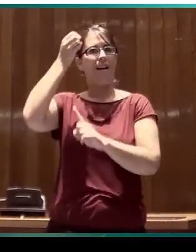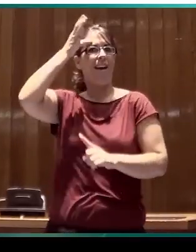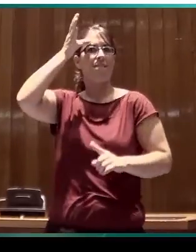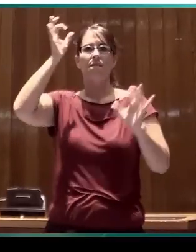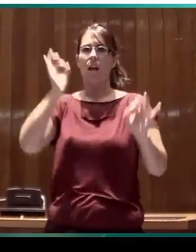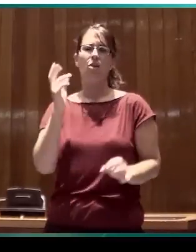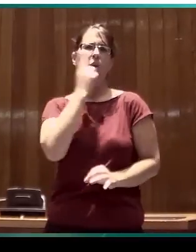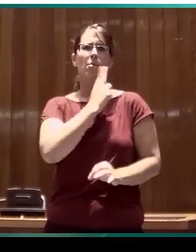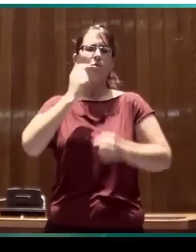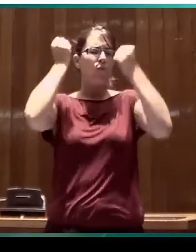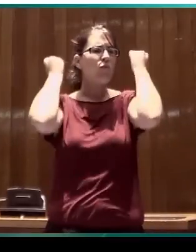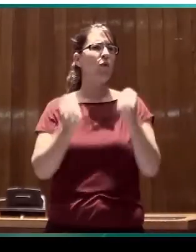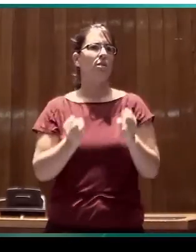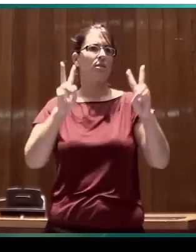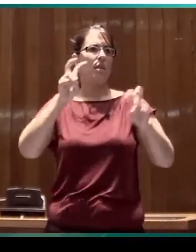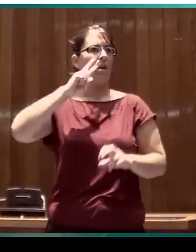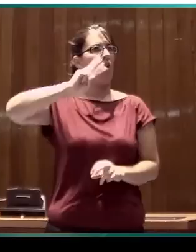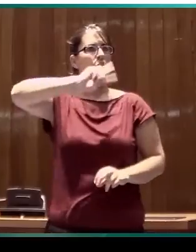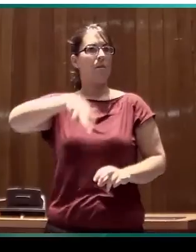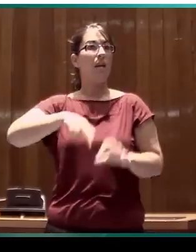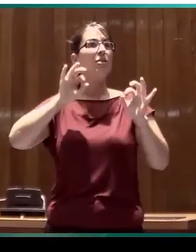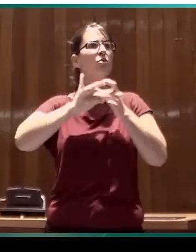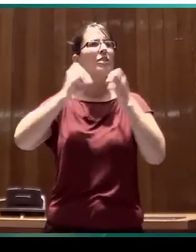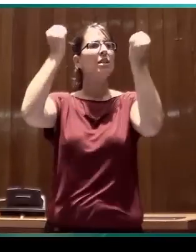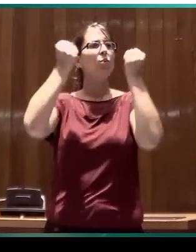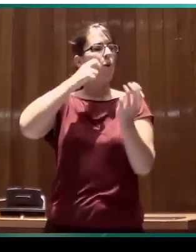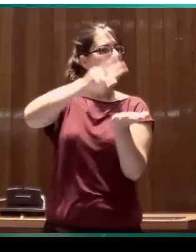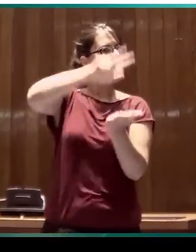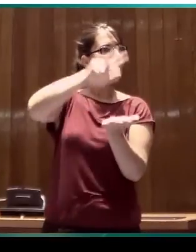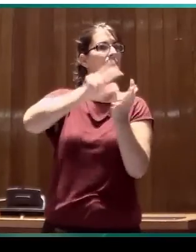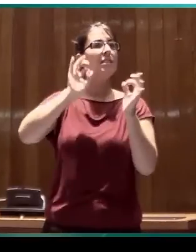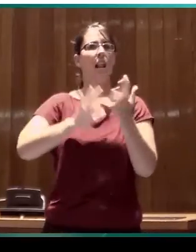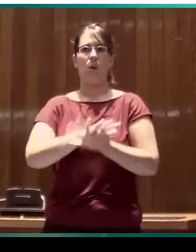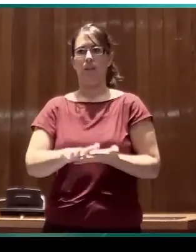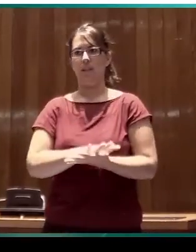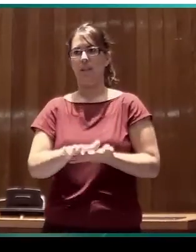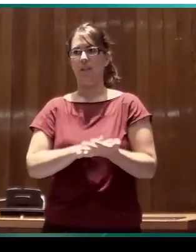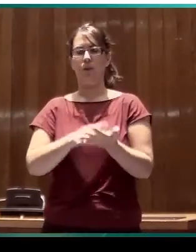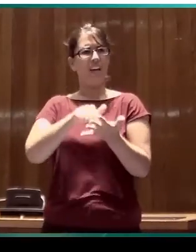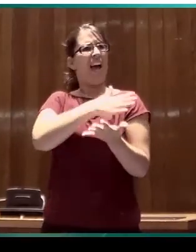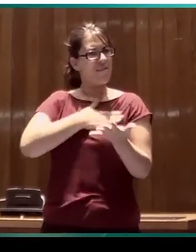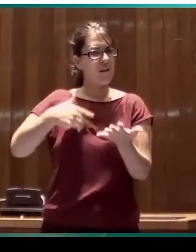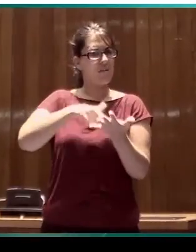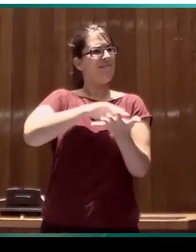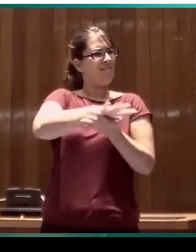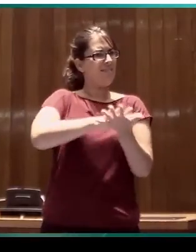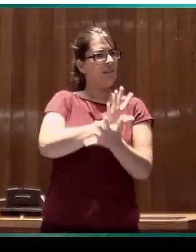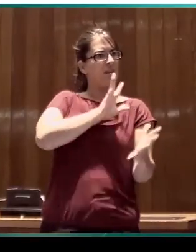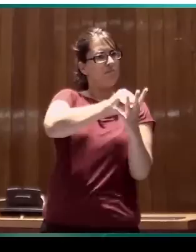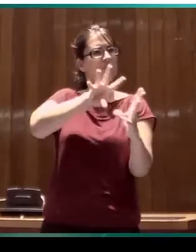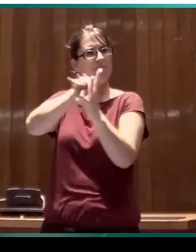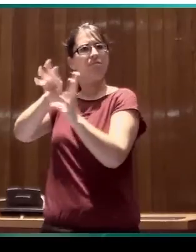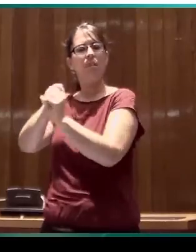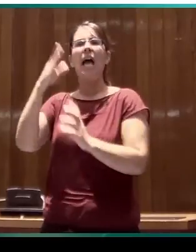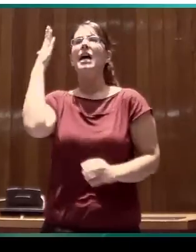reconocimiento institucional de las lenguas de signos, con la instalación de ellas en la escuela y en la sociedad